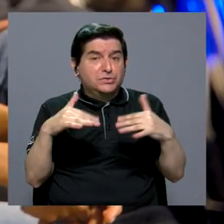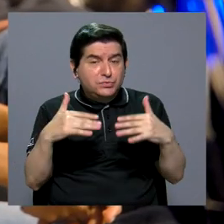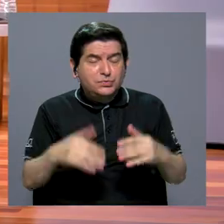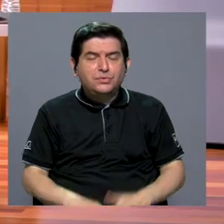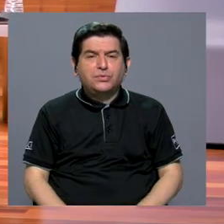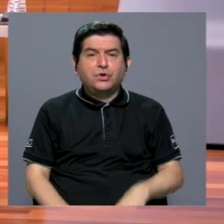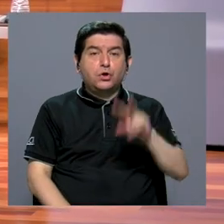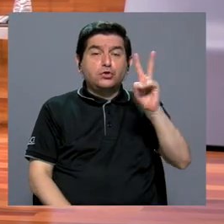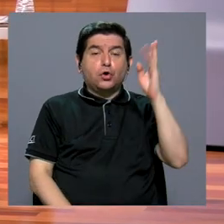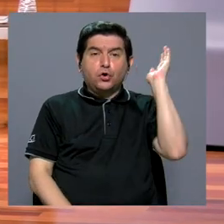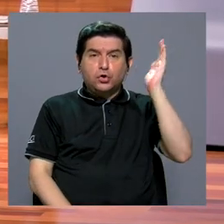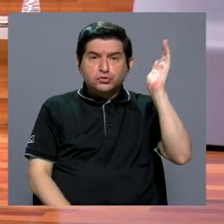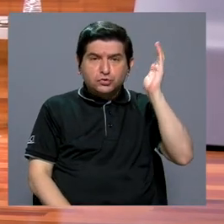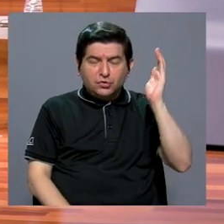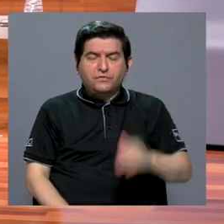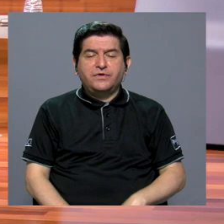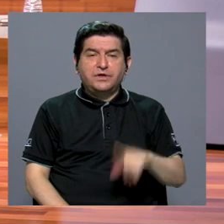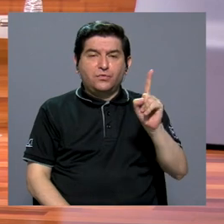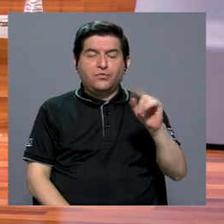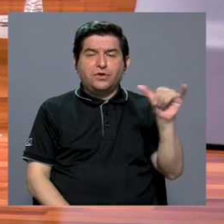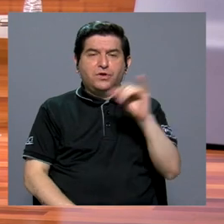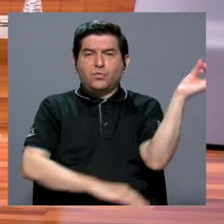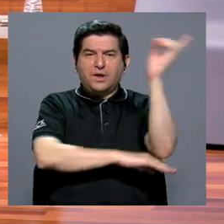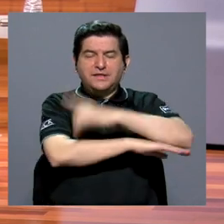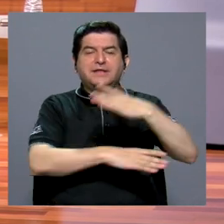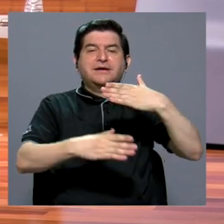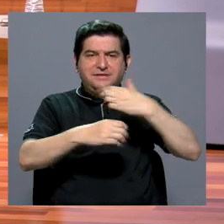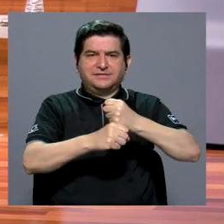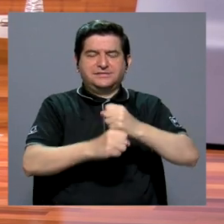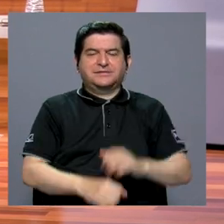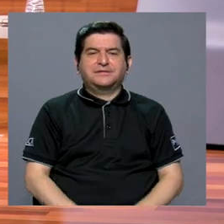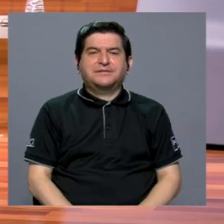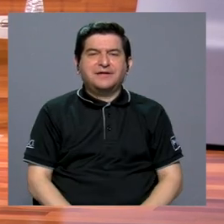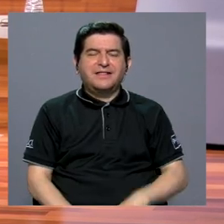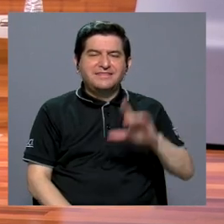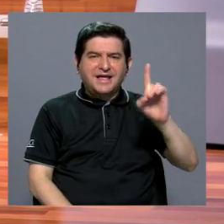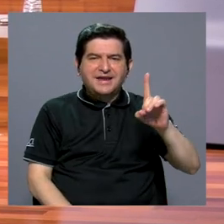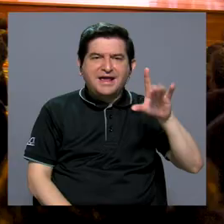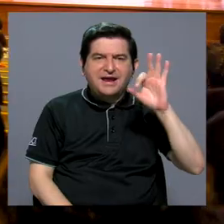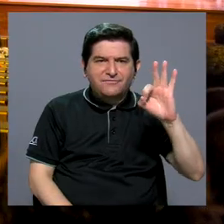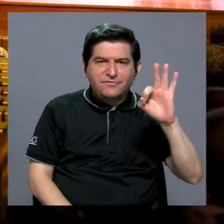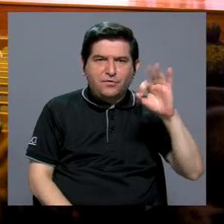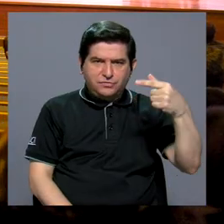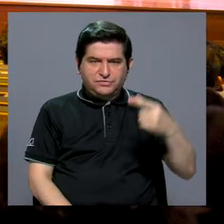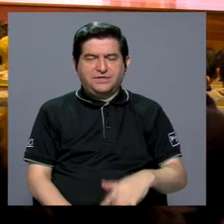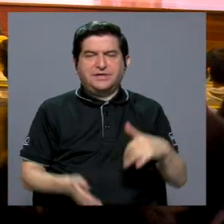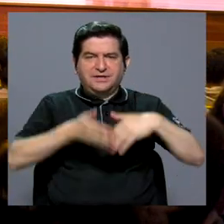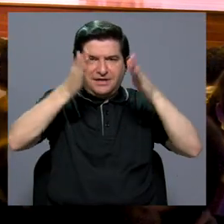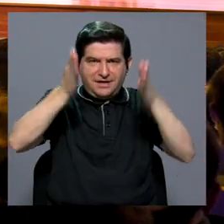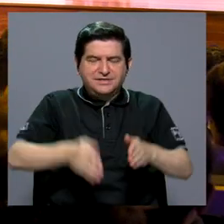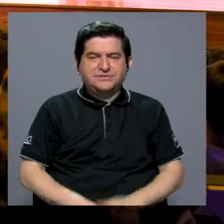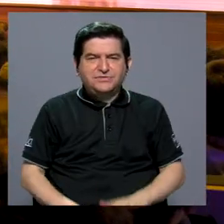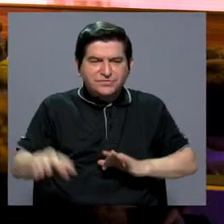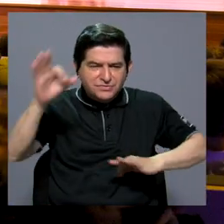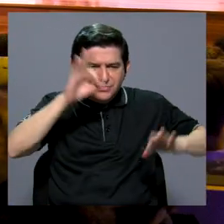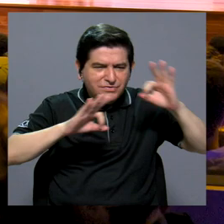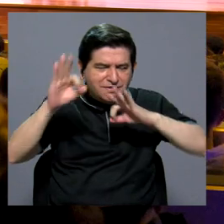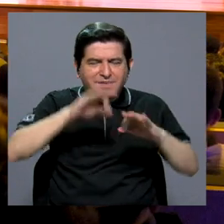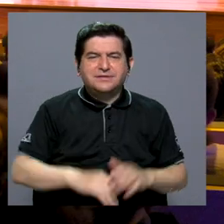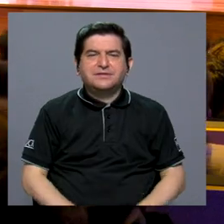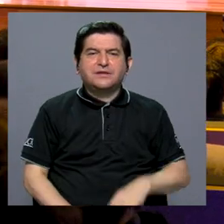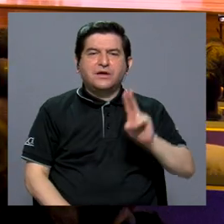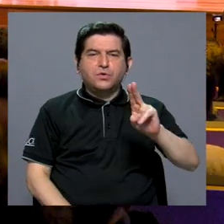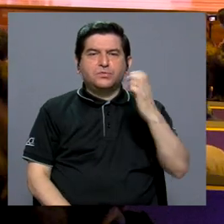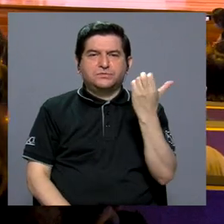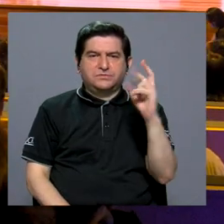que inclusive realizó dos conferencias en un mismo día. Daniela Fonseca Granados, estudiante de física